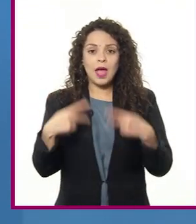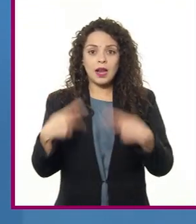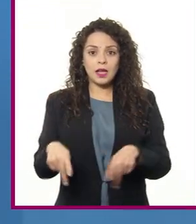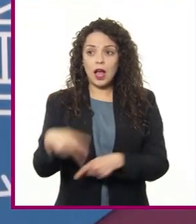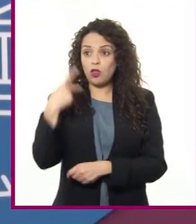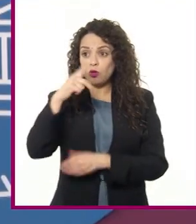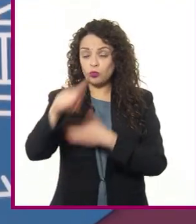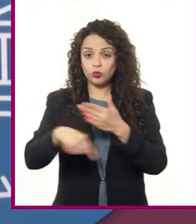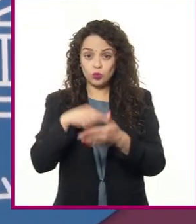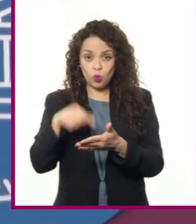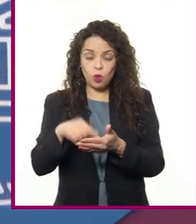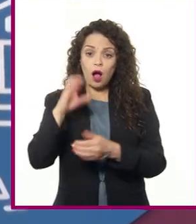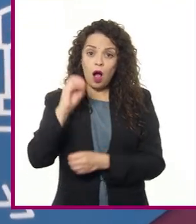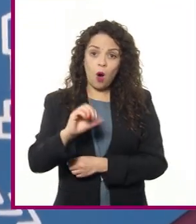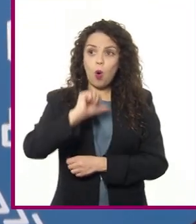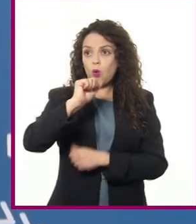extranjeros.